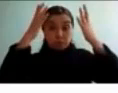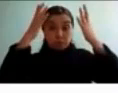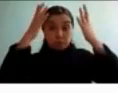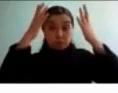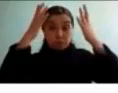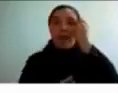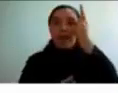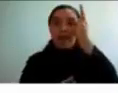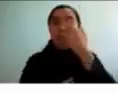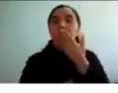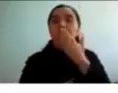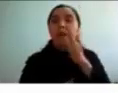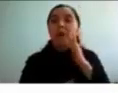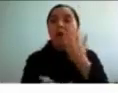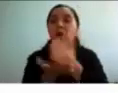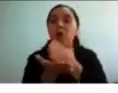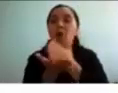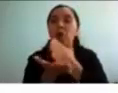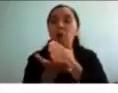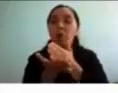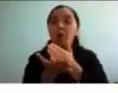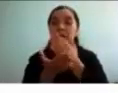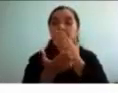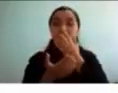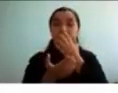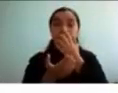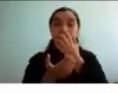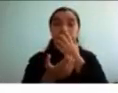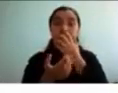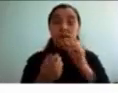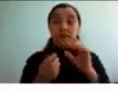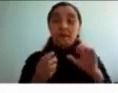Bueno, esta imagen era un GIF pero bueno